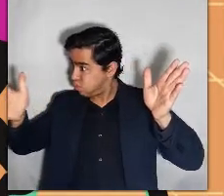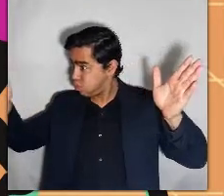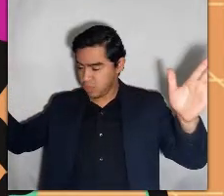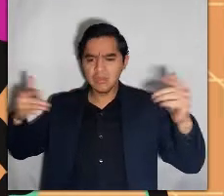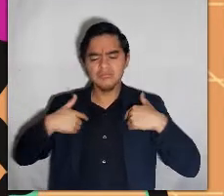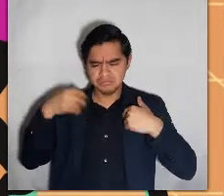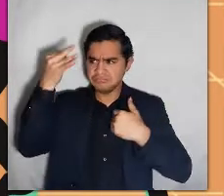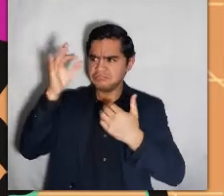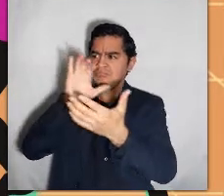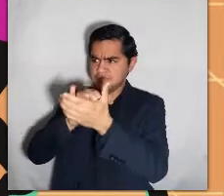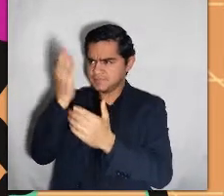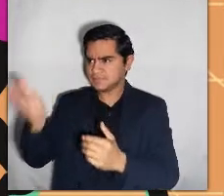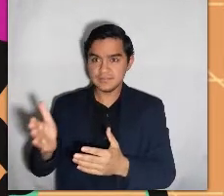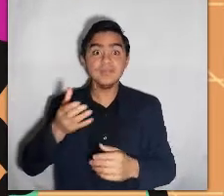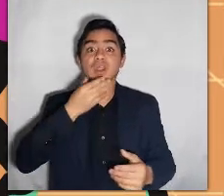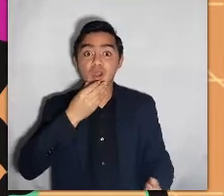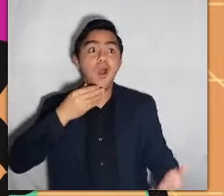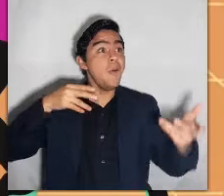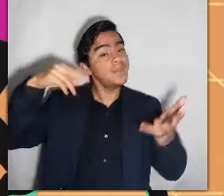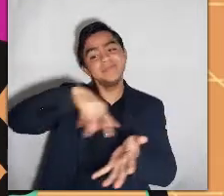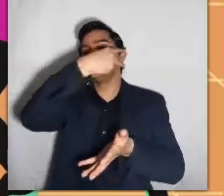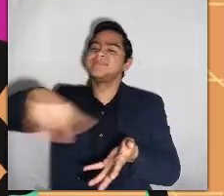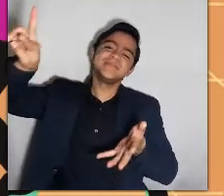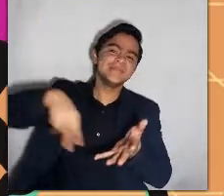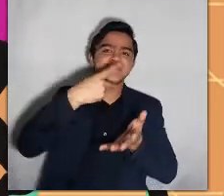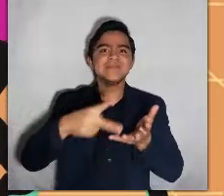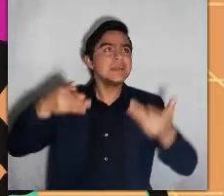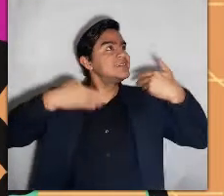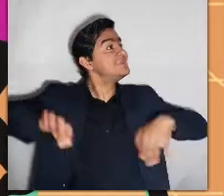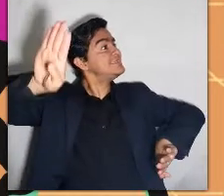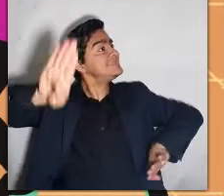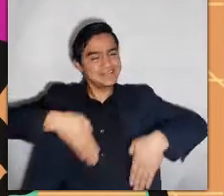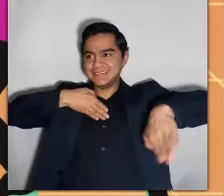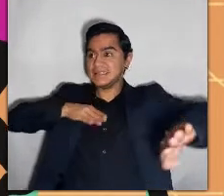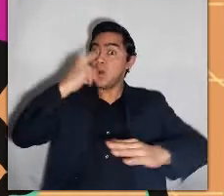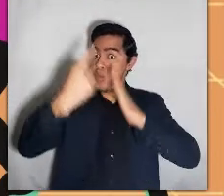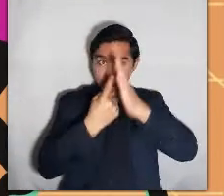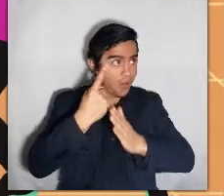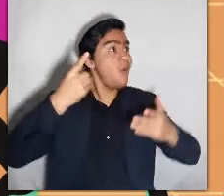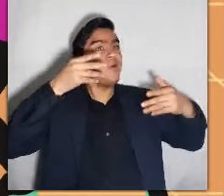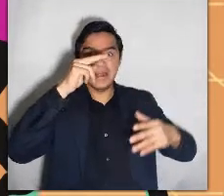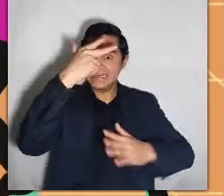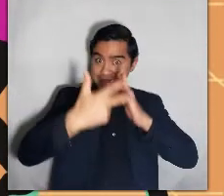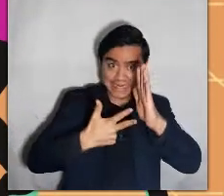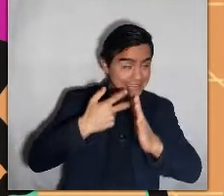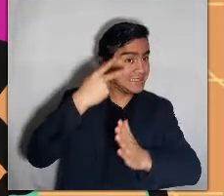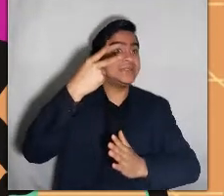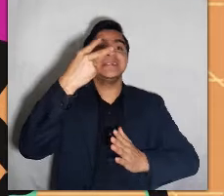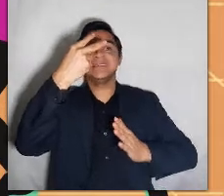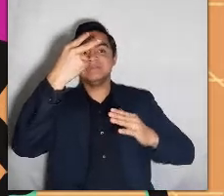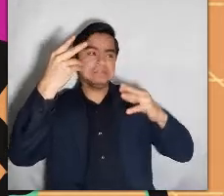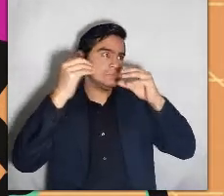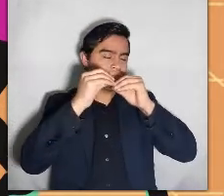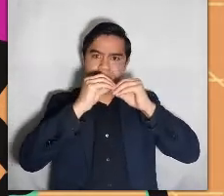el príncipe danzarín se puso a bailar muy animado y feliz. Y así estuvo. Una hora, dos